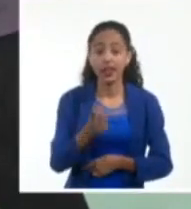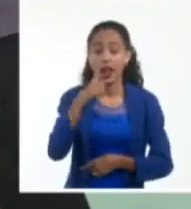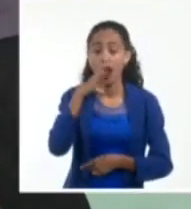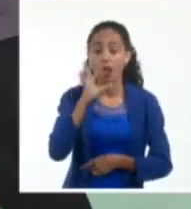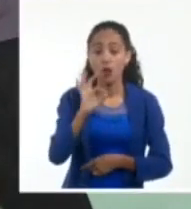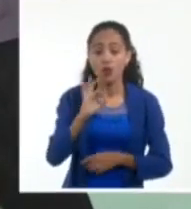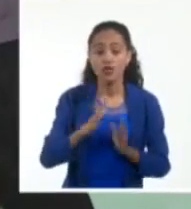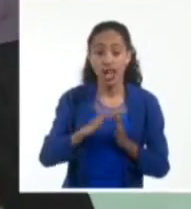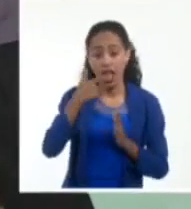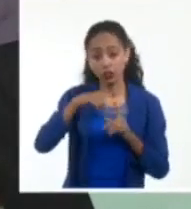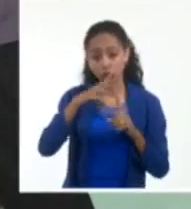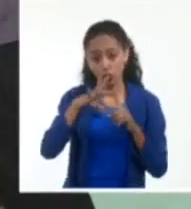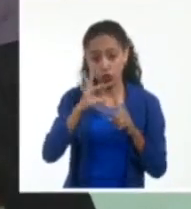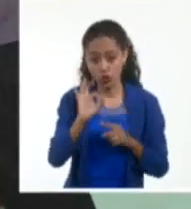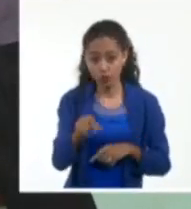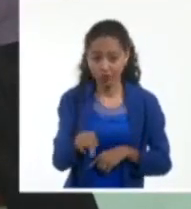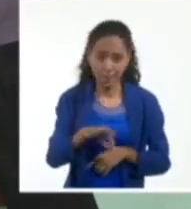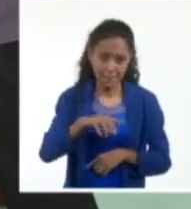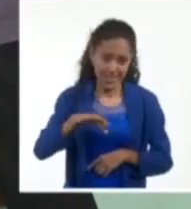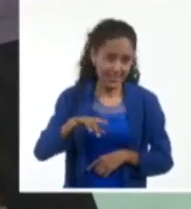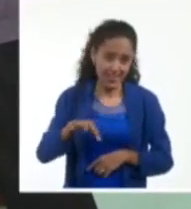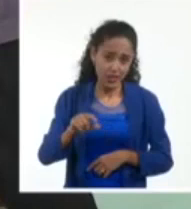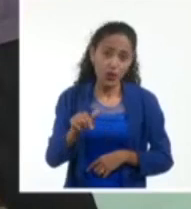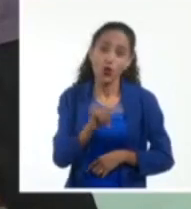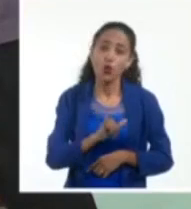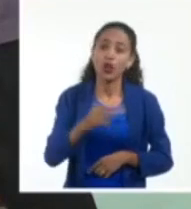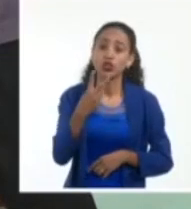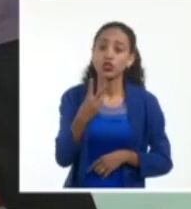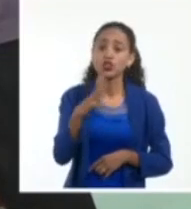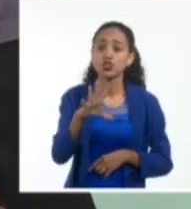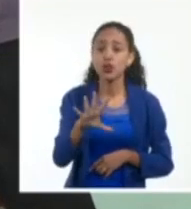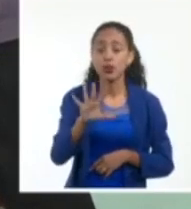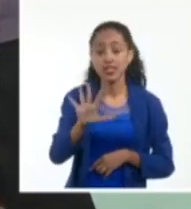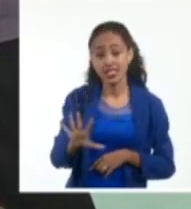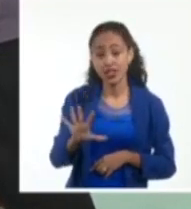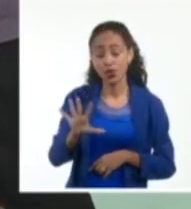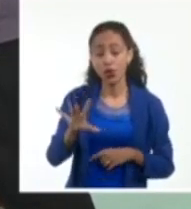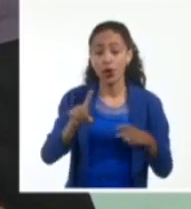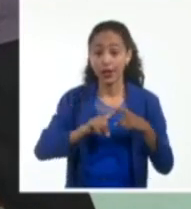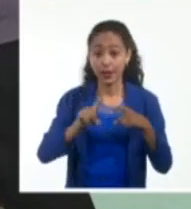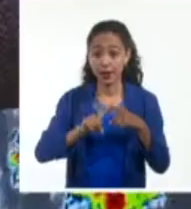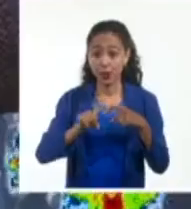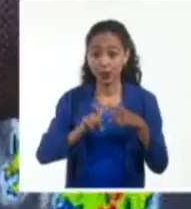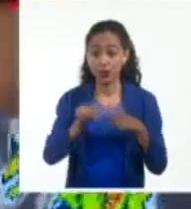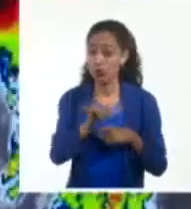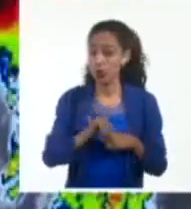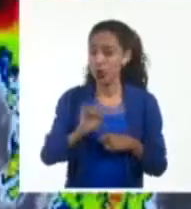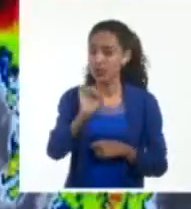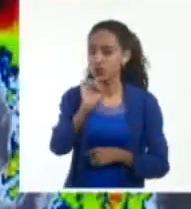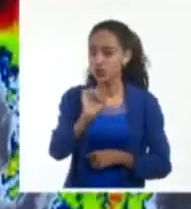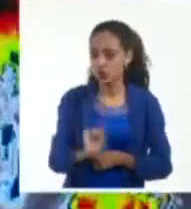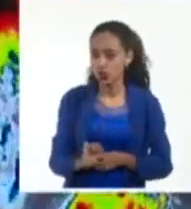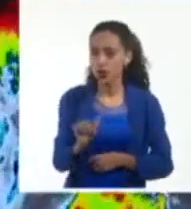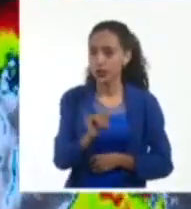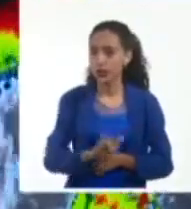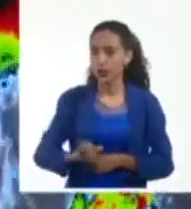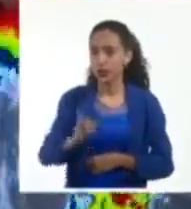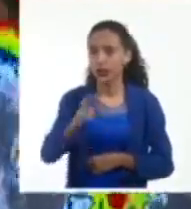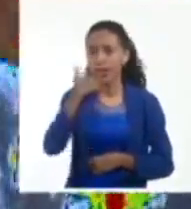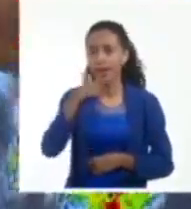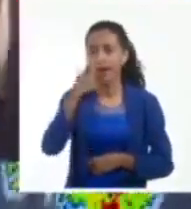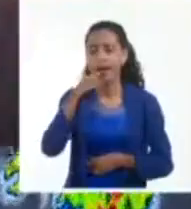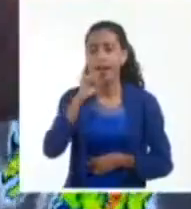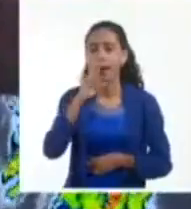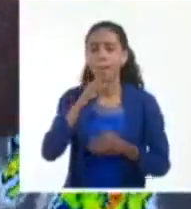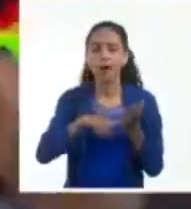extremo más occidental de Pinal de Río. Y a unos 255 kilómetros directamente al sur ya de Carapache Bay.